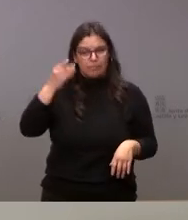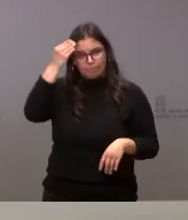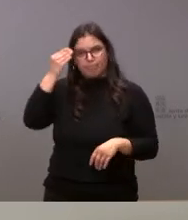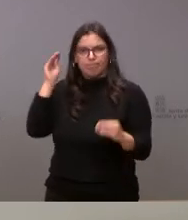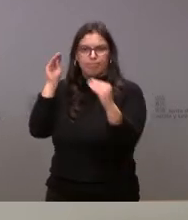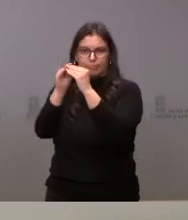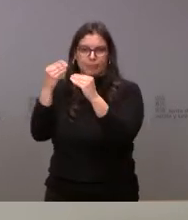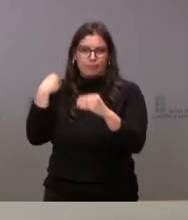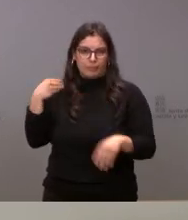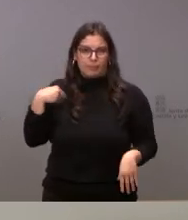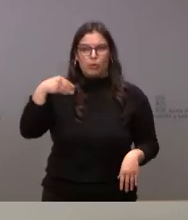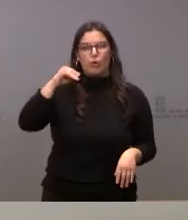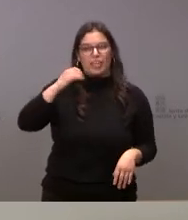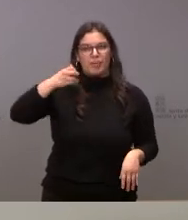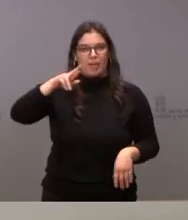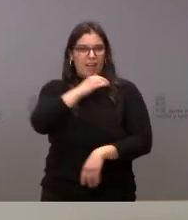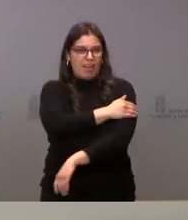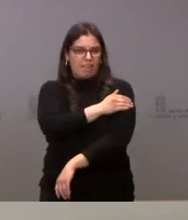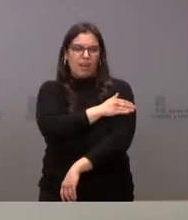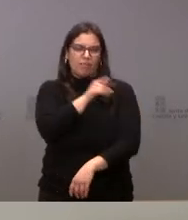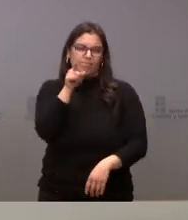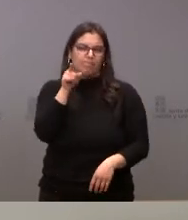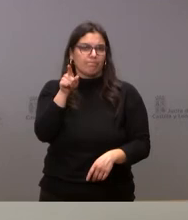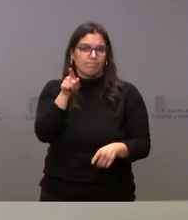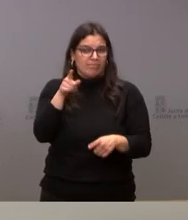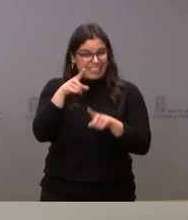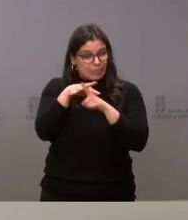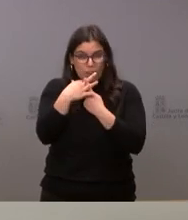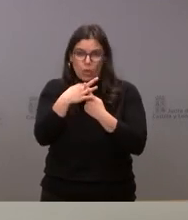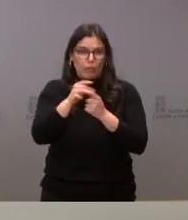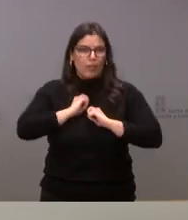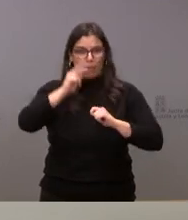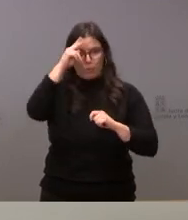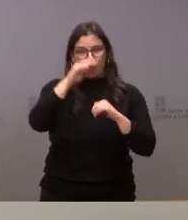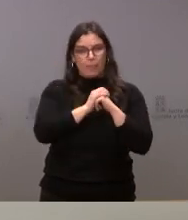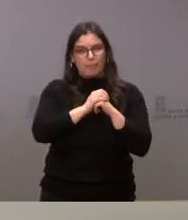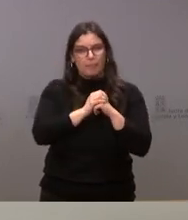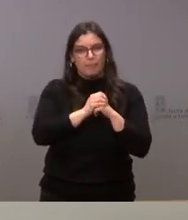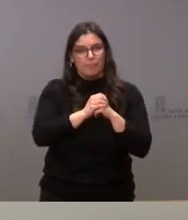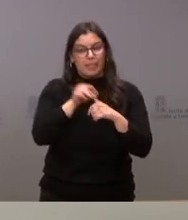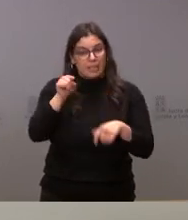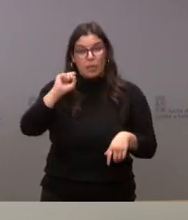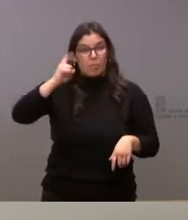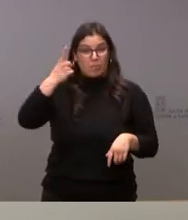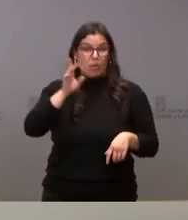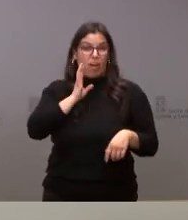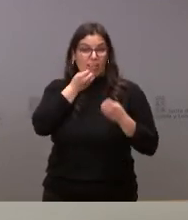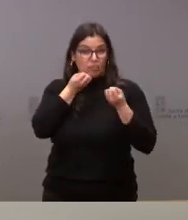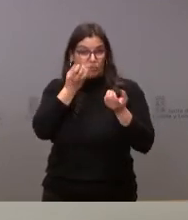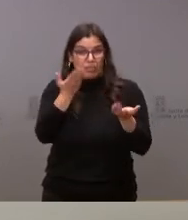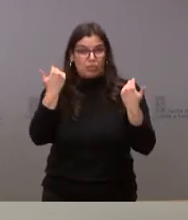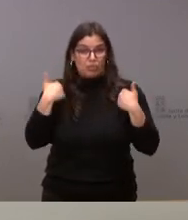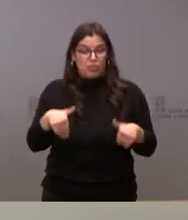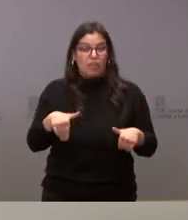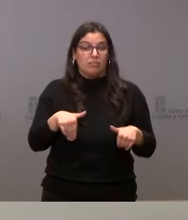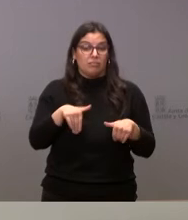posición que tiene Iberabal de que estas cosas preocupan. Era la primera de las cuestiones que yo les decía. Cuando